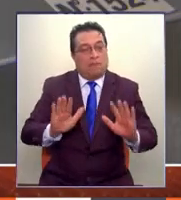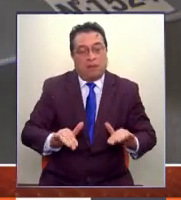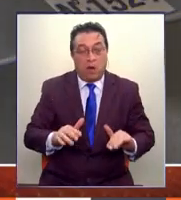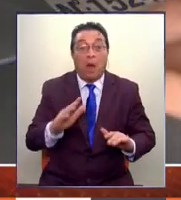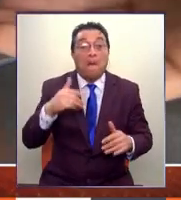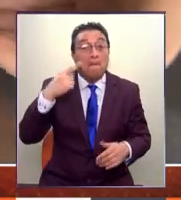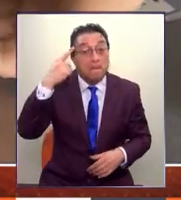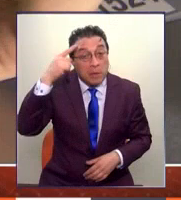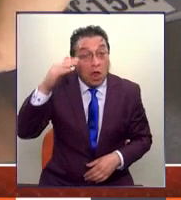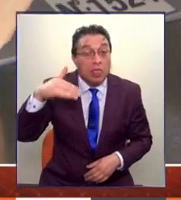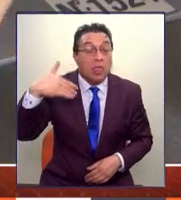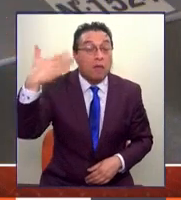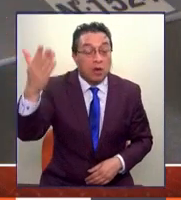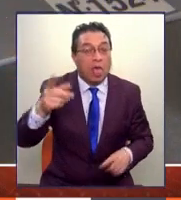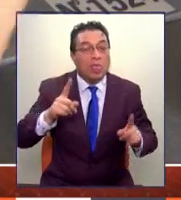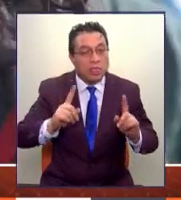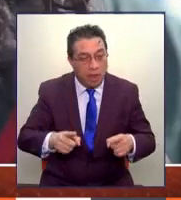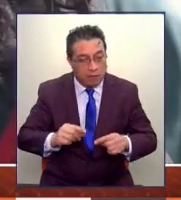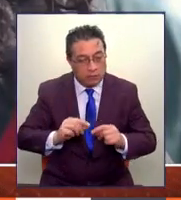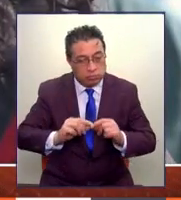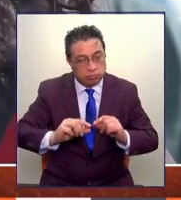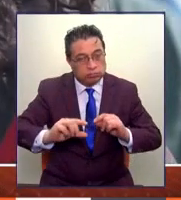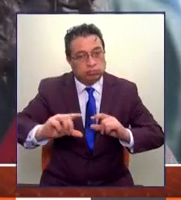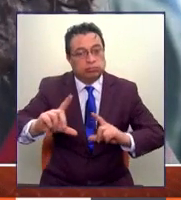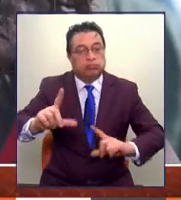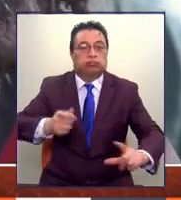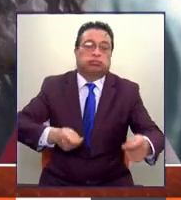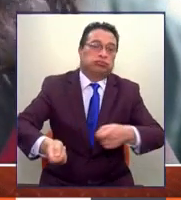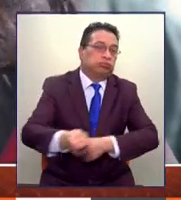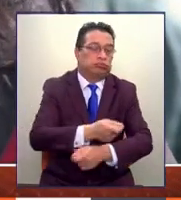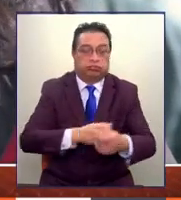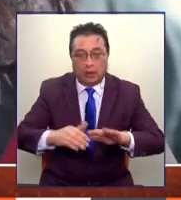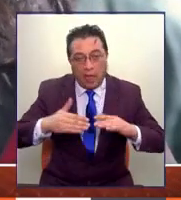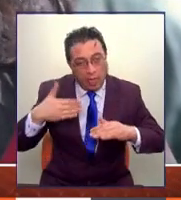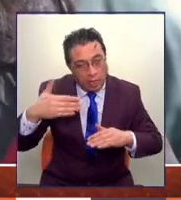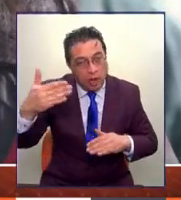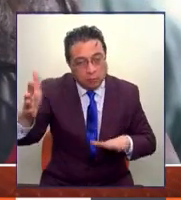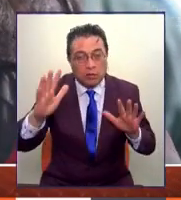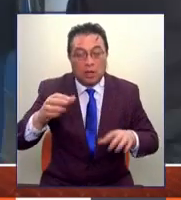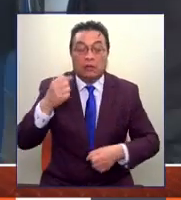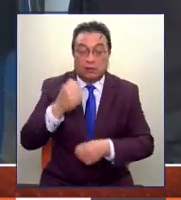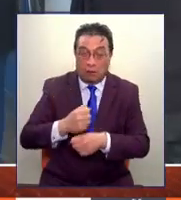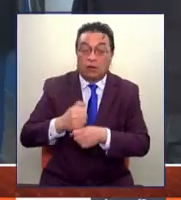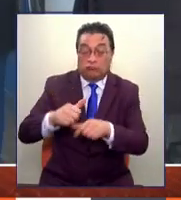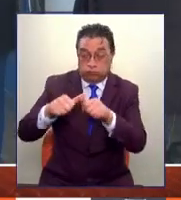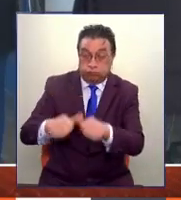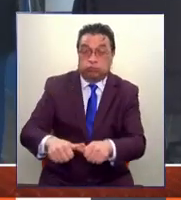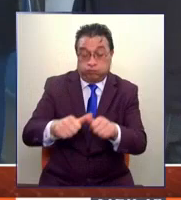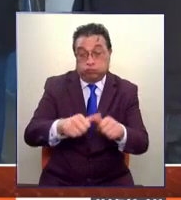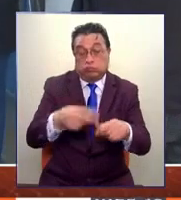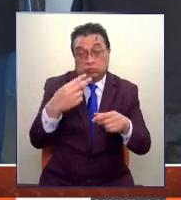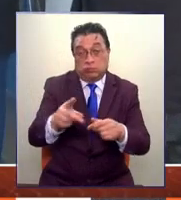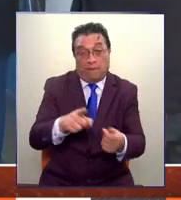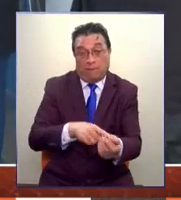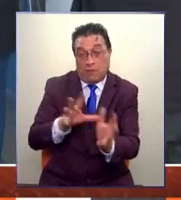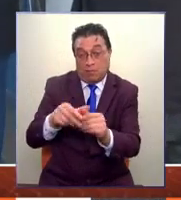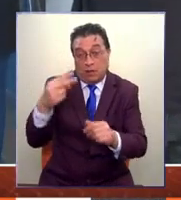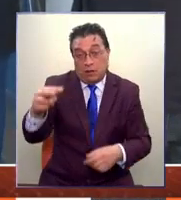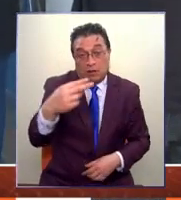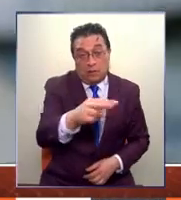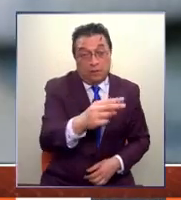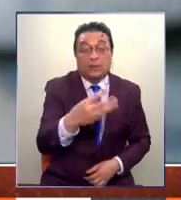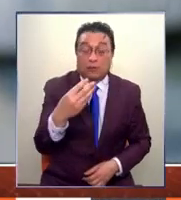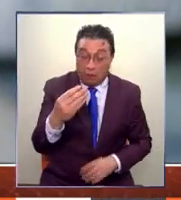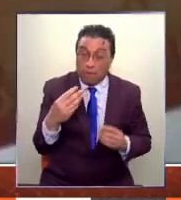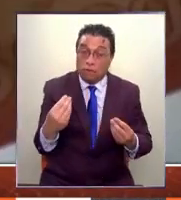tenemos que levantarnos, tenemos que recuperar nuestra economía y el empleo porque son las fuentes permanentes de ingresos a las familias chilenas. Y ahí quiero dar una buena